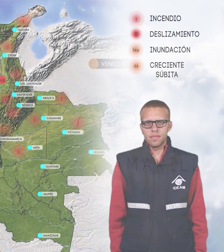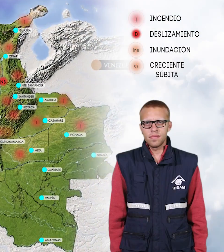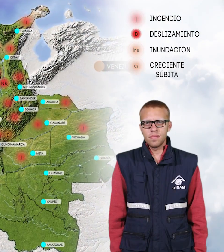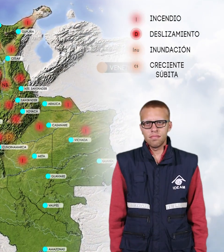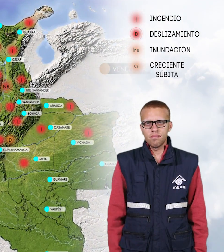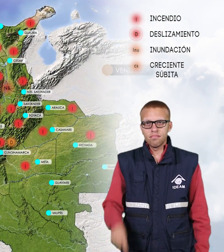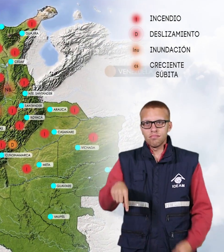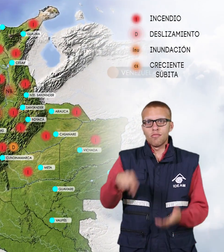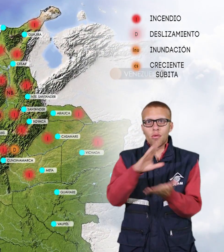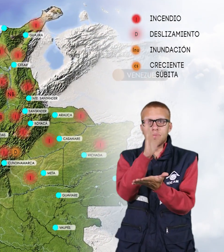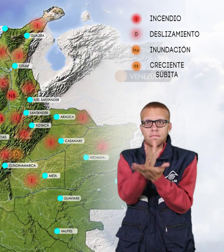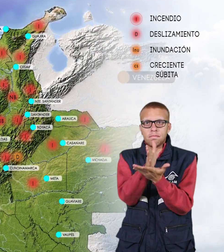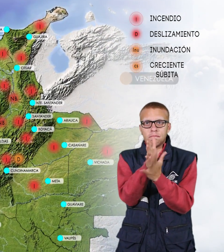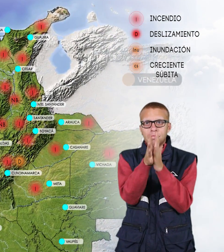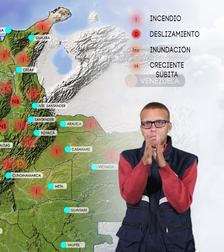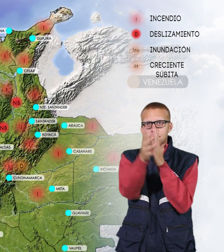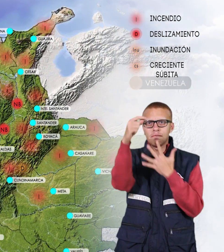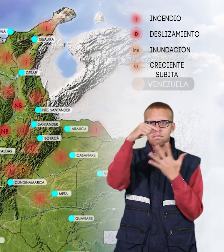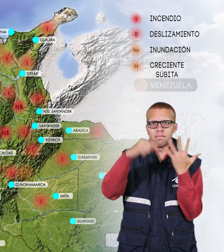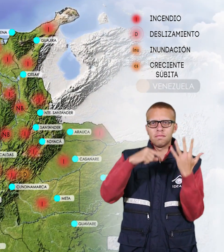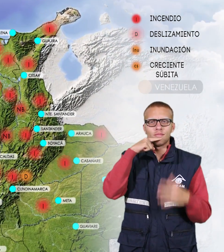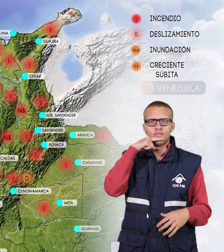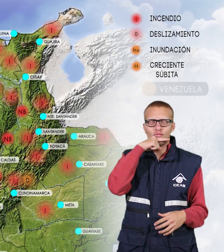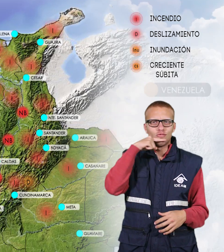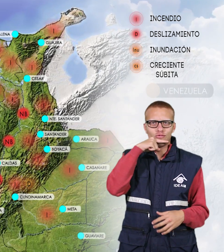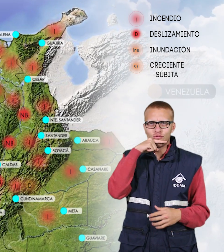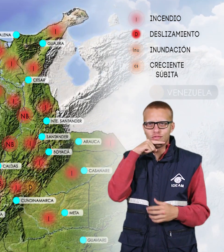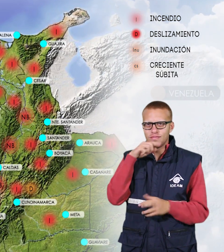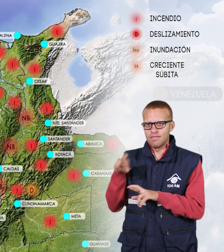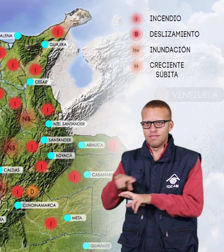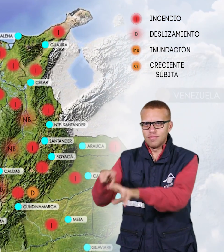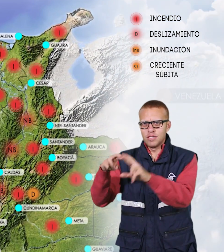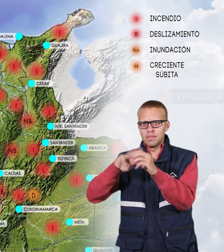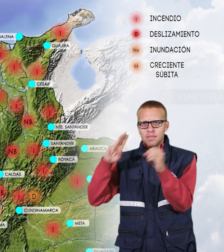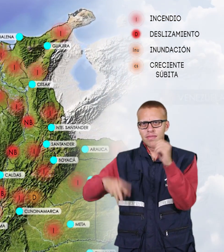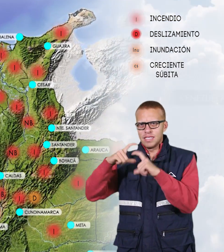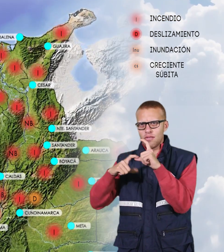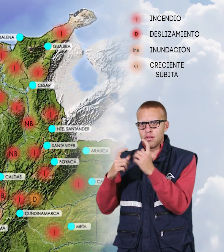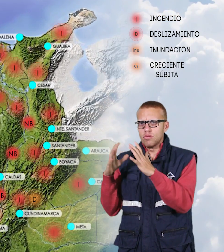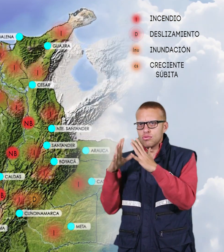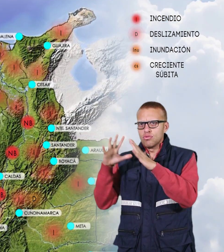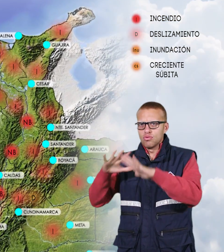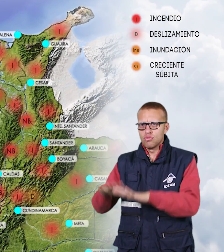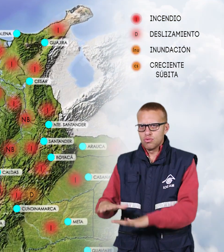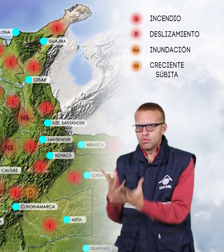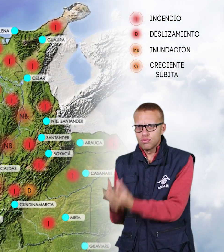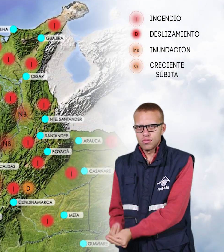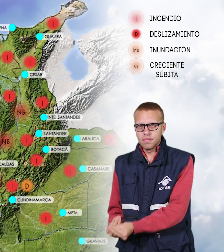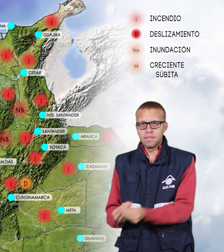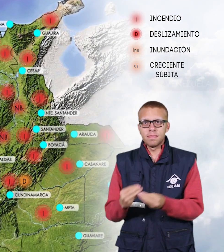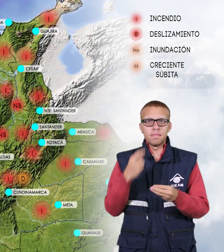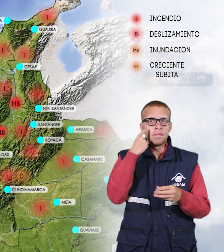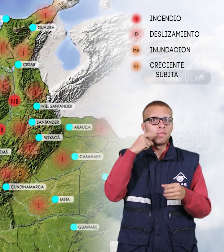Las alertas vigentes sobre el territorio colombiano tenemos alerta roja por niveles bajos en las cuencas de los ríos Magdalena y Cauca. Alerta roja por alta